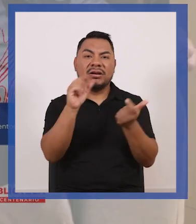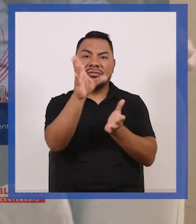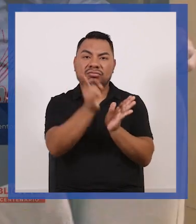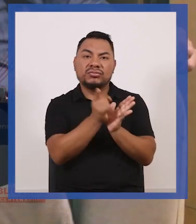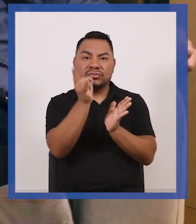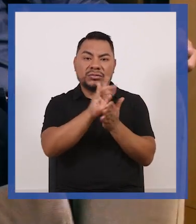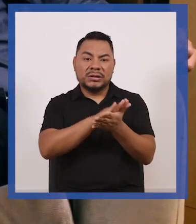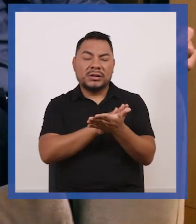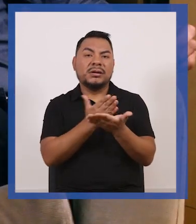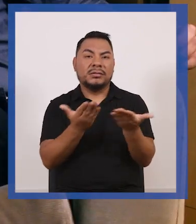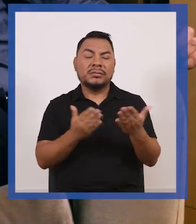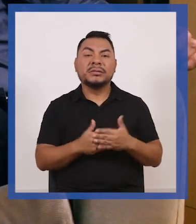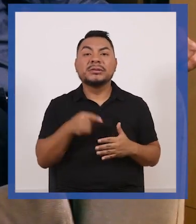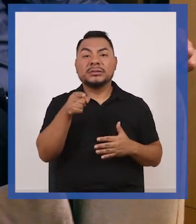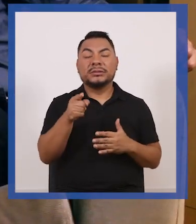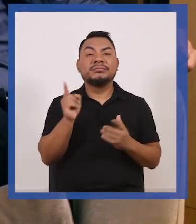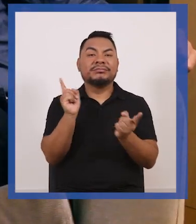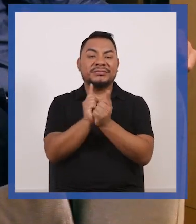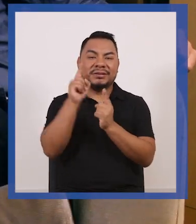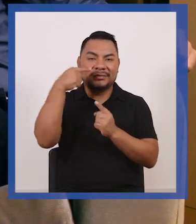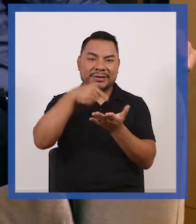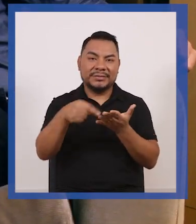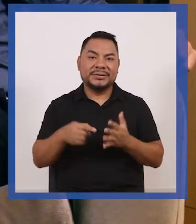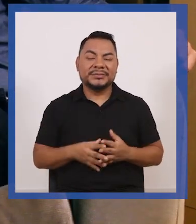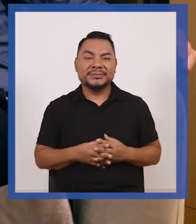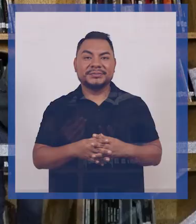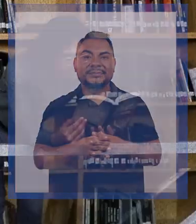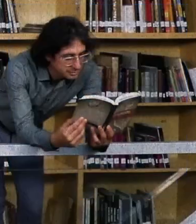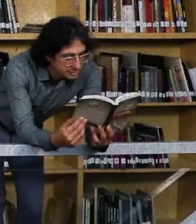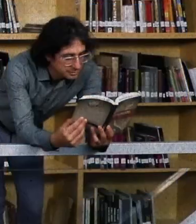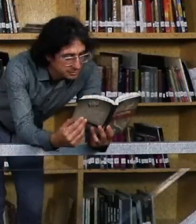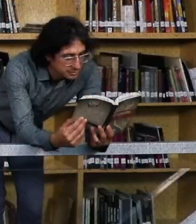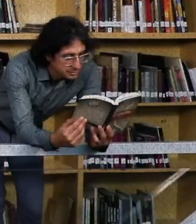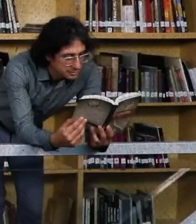descargar y nos encontramos la próxima semana